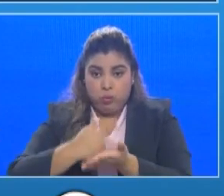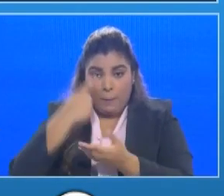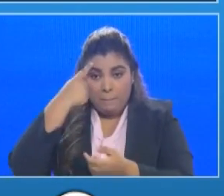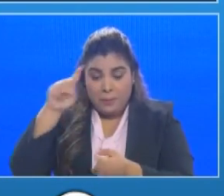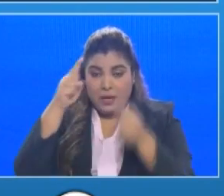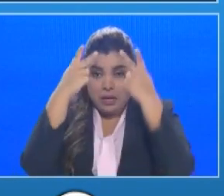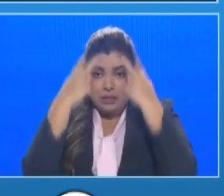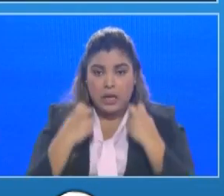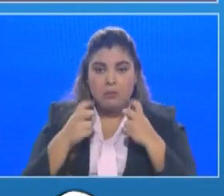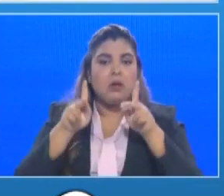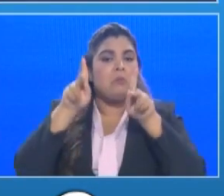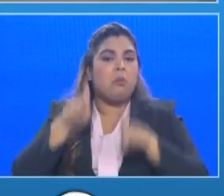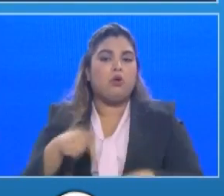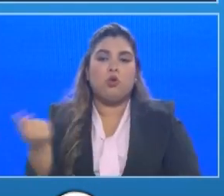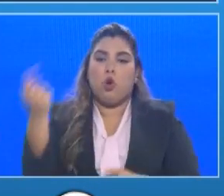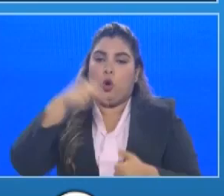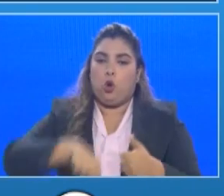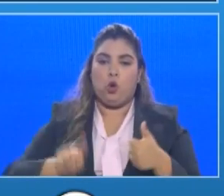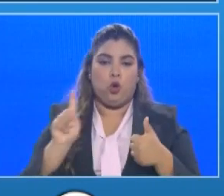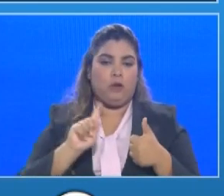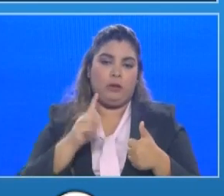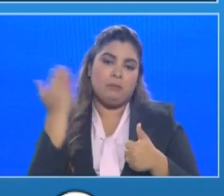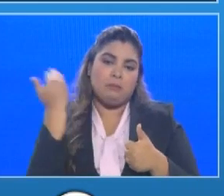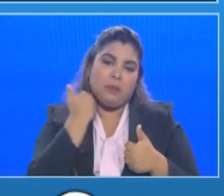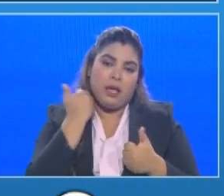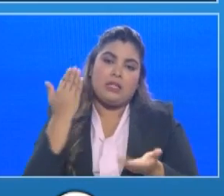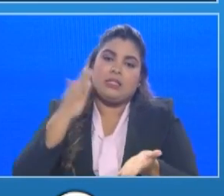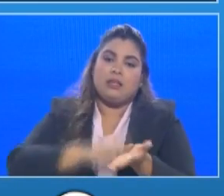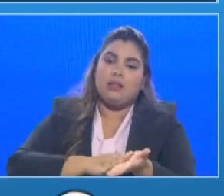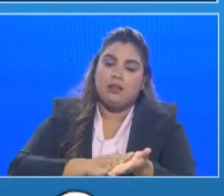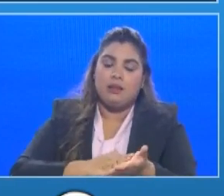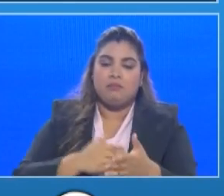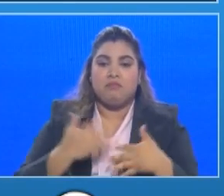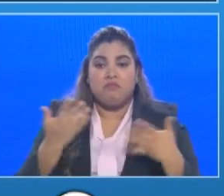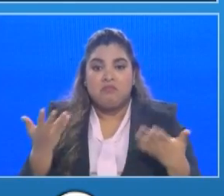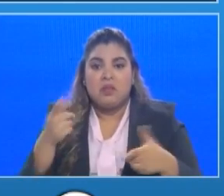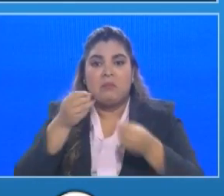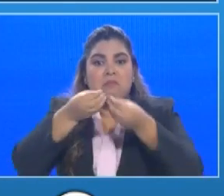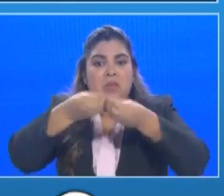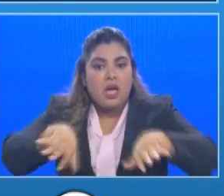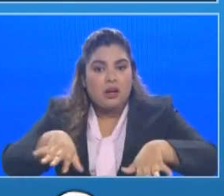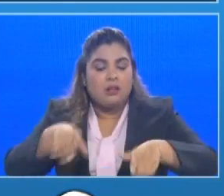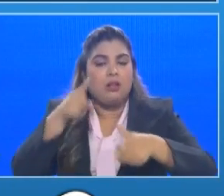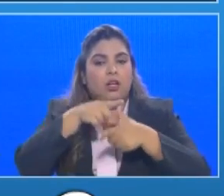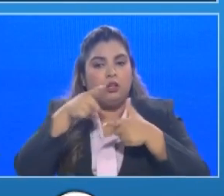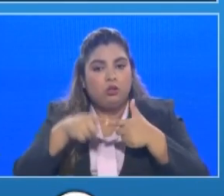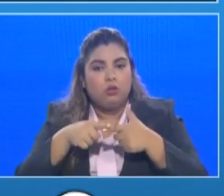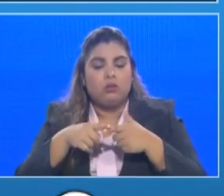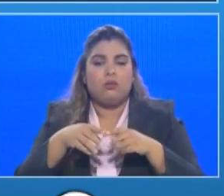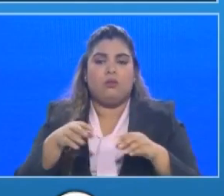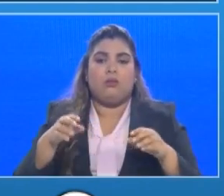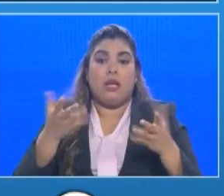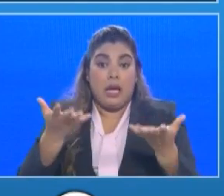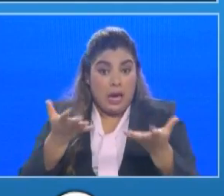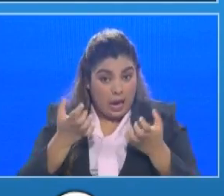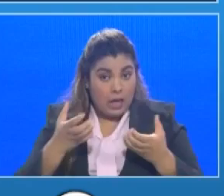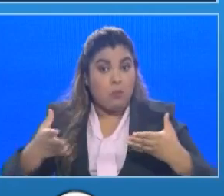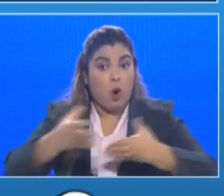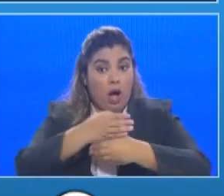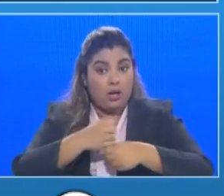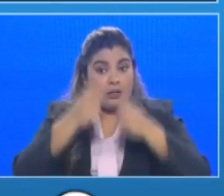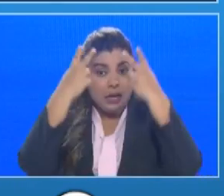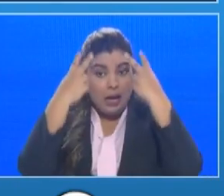cita pero también depende del aumento de la demanda y al masificar las pruebas anteriormente nosotros